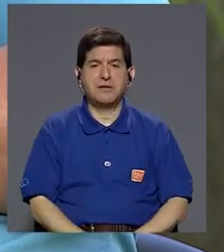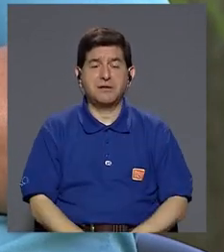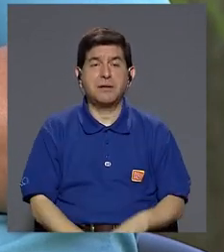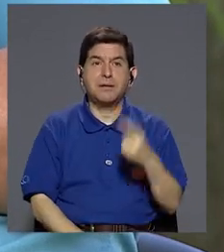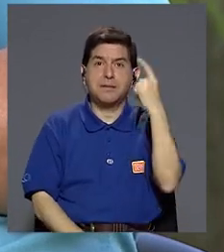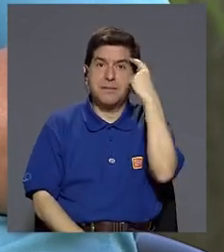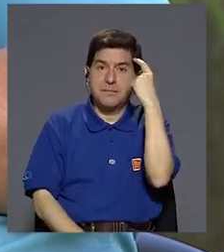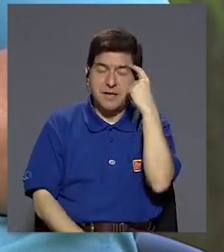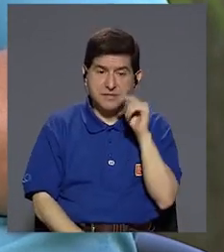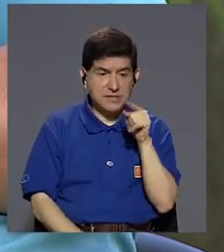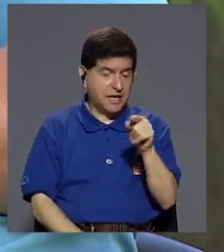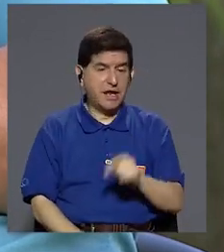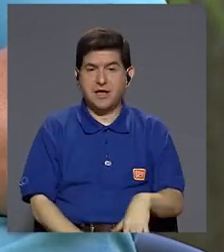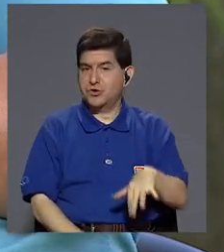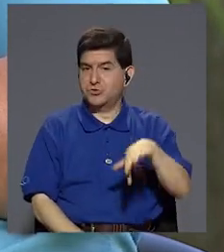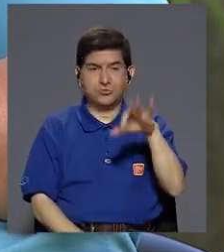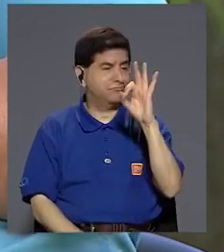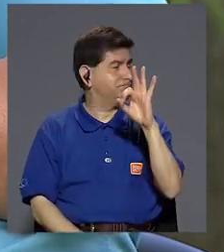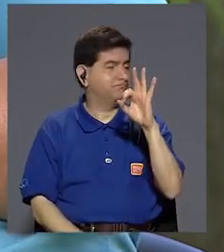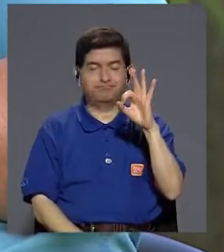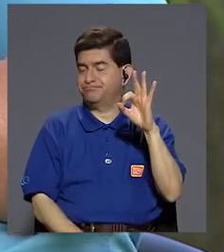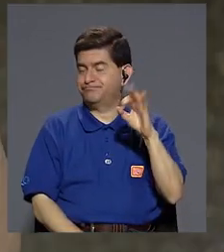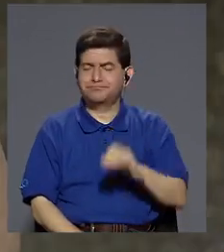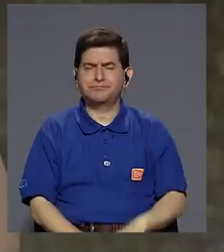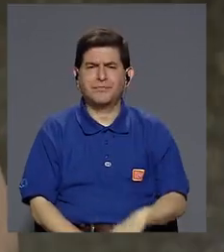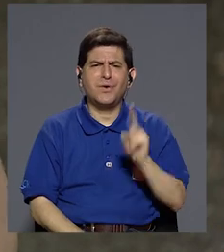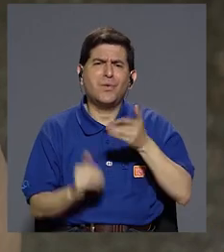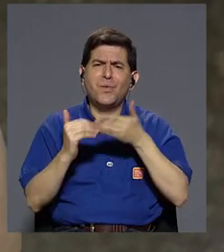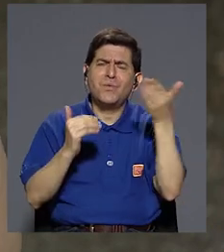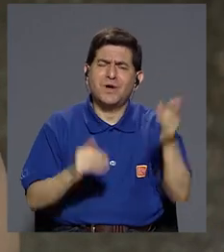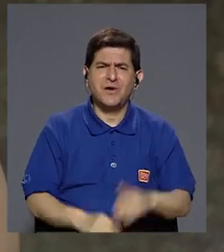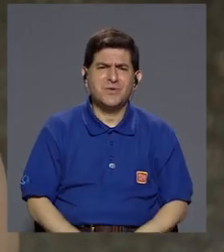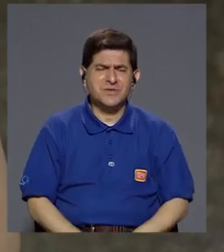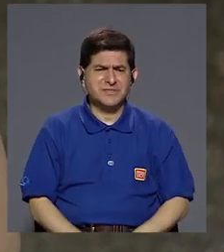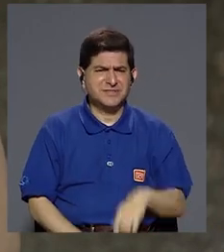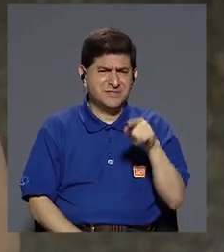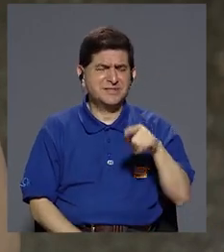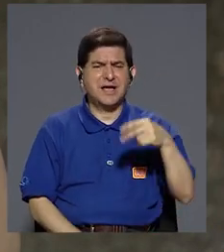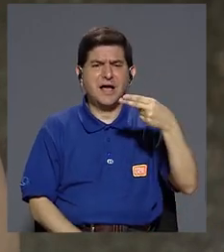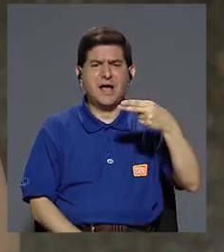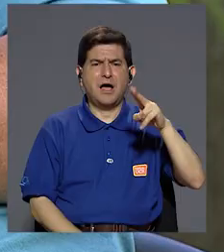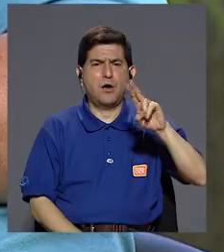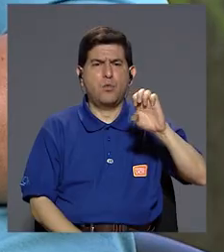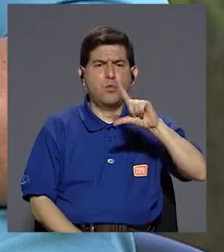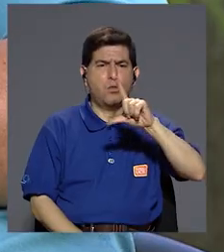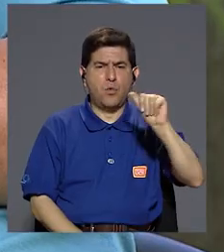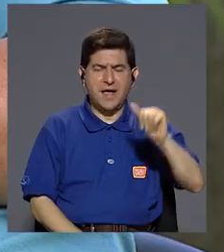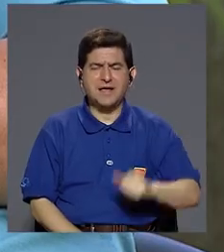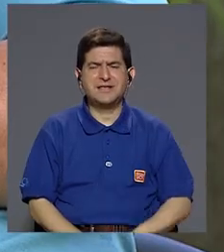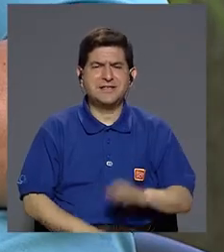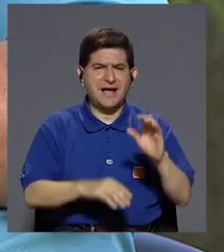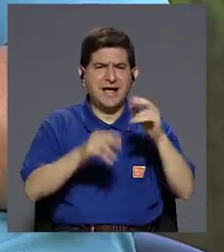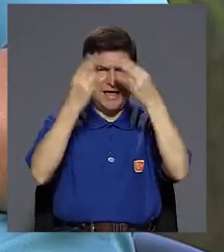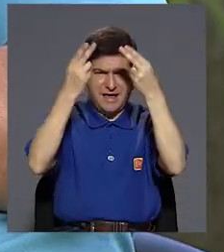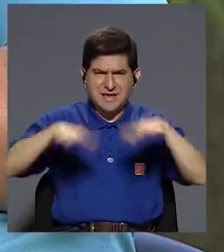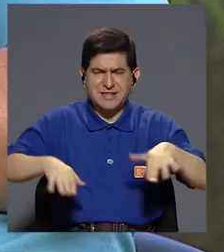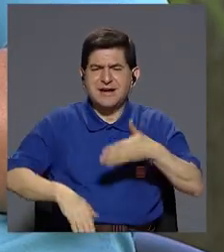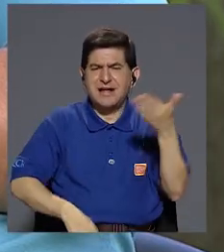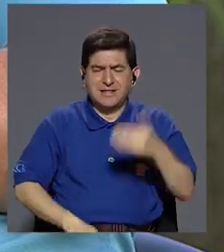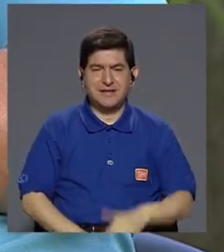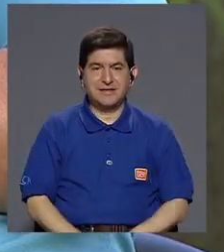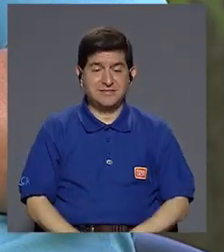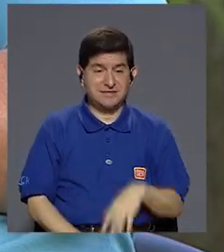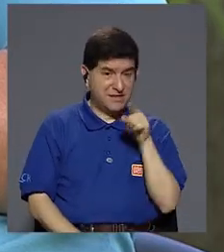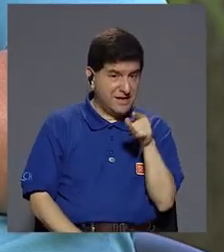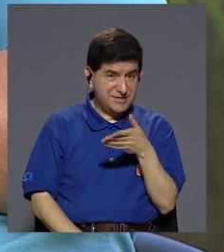que ellos no están eligiendo. Una cosa, ¿qué es huella digital, Andrés? Bueno, la huella digital